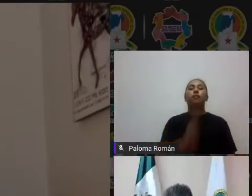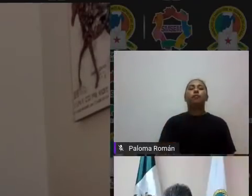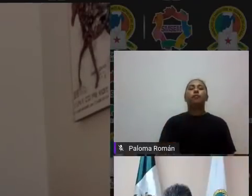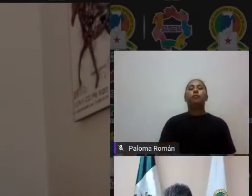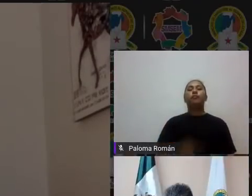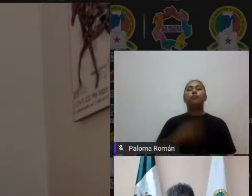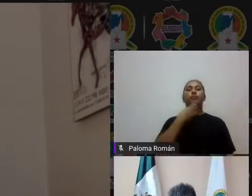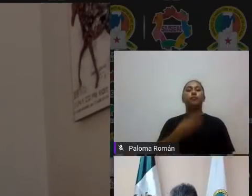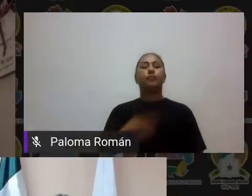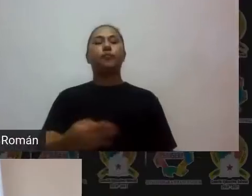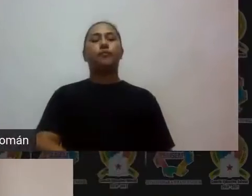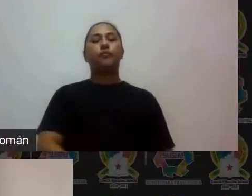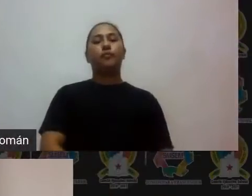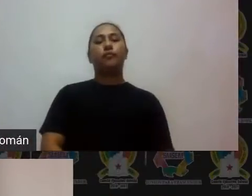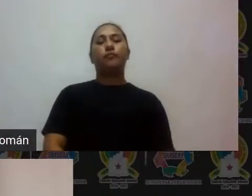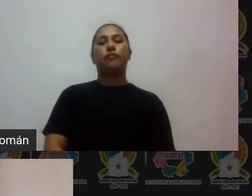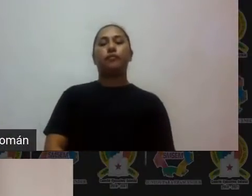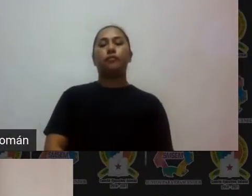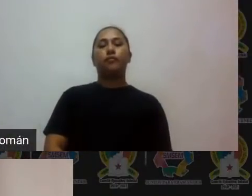equipo